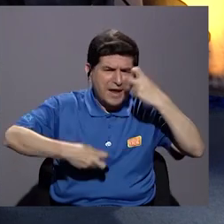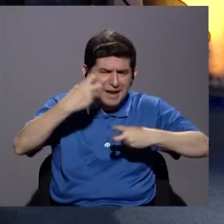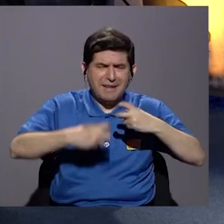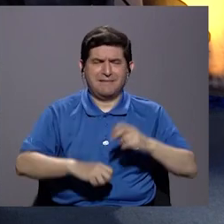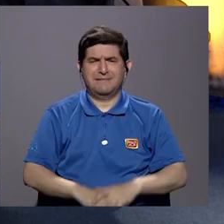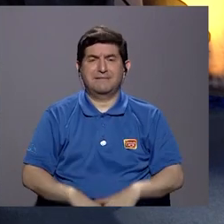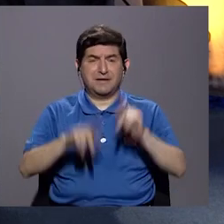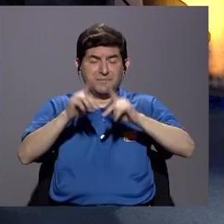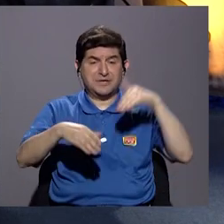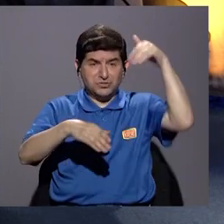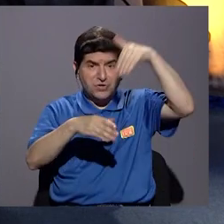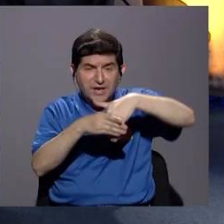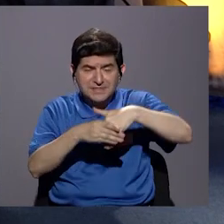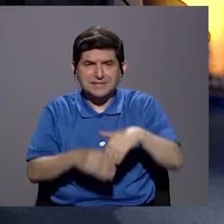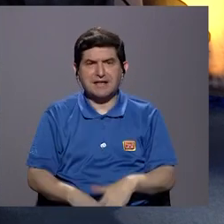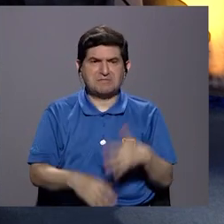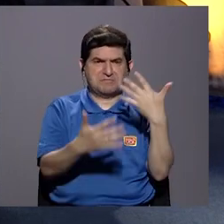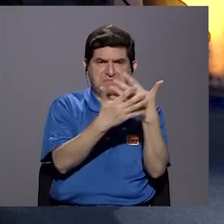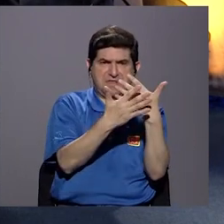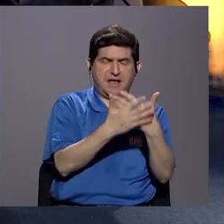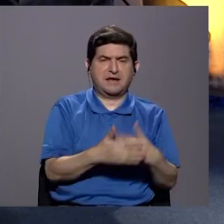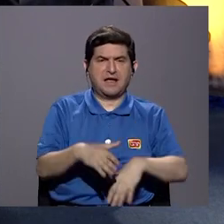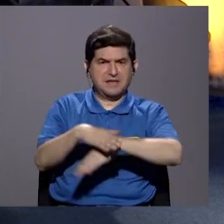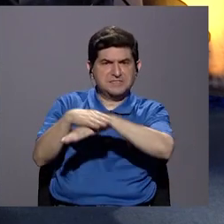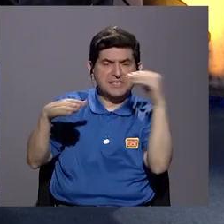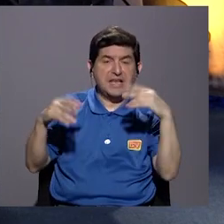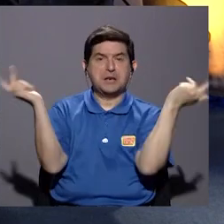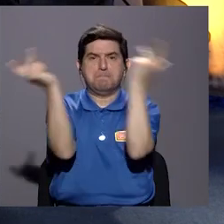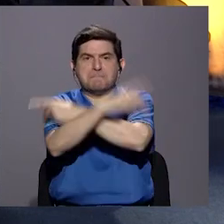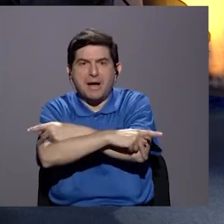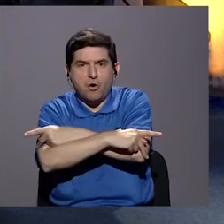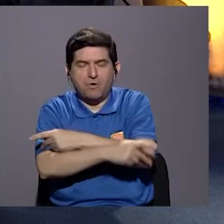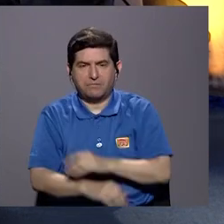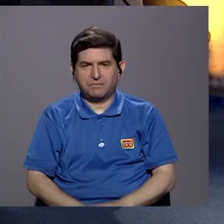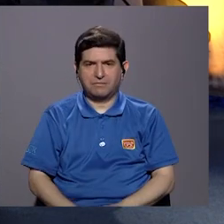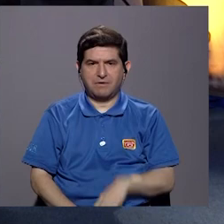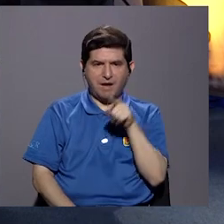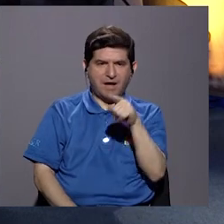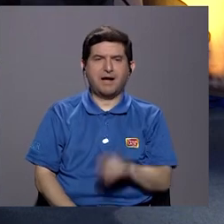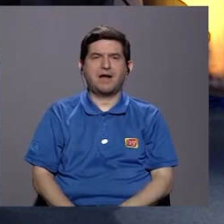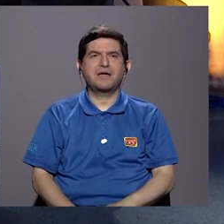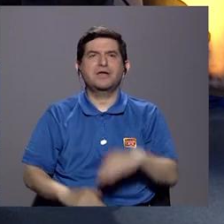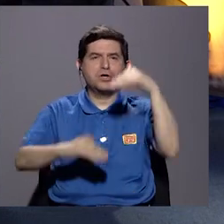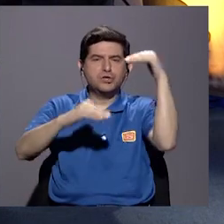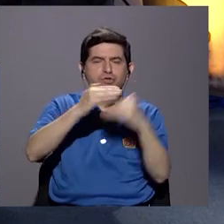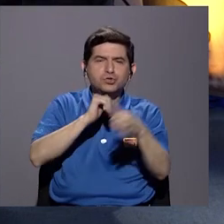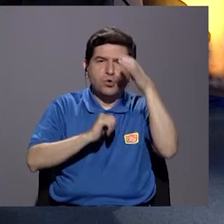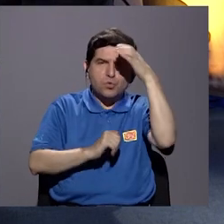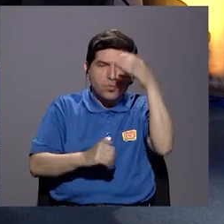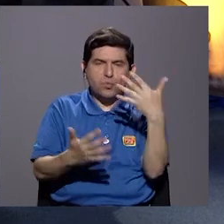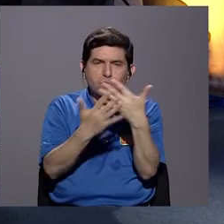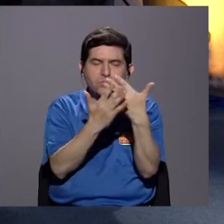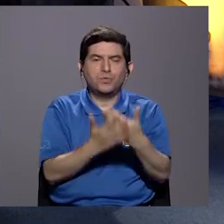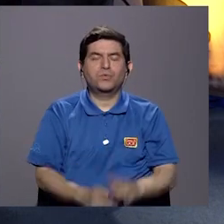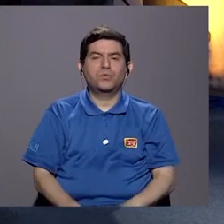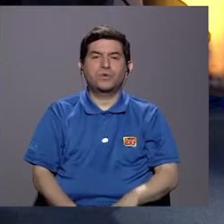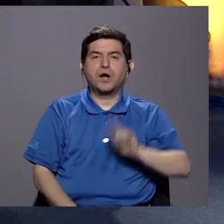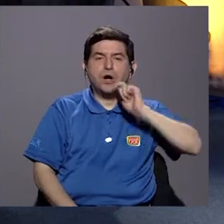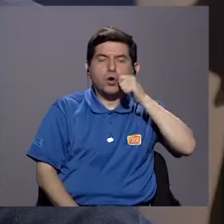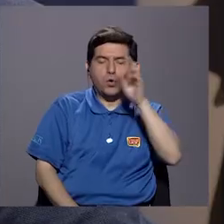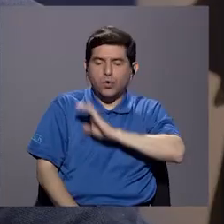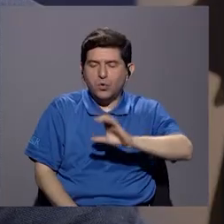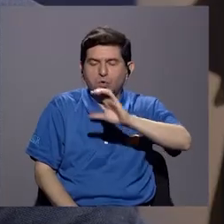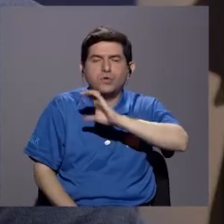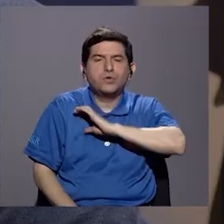universidades del delito, y que la gente que entra a la cárcel, más o menos, sale peor. Porque es cierto, la cárcel tiene una... Hay una subcultura carcelaria que tiene códigos de